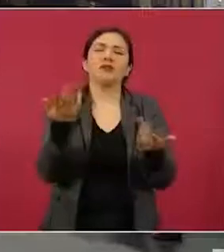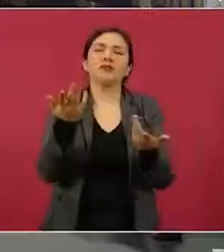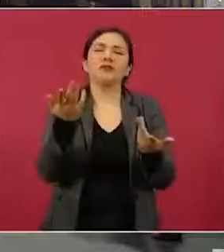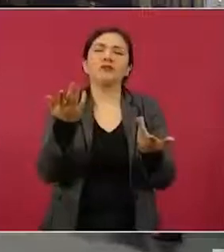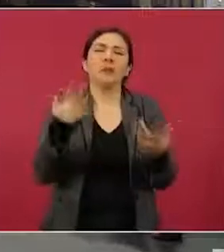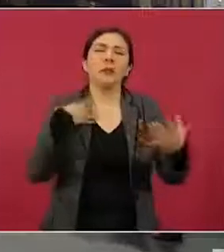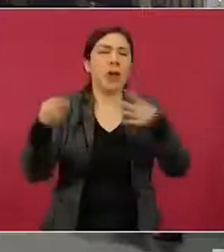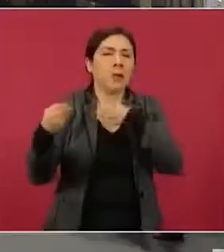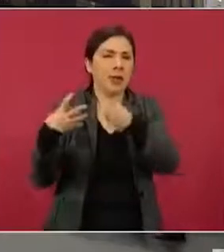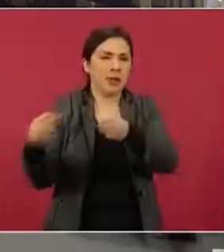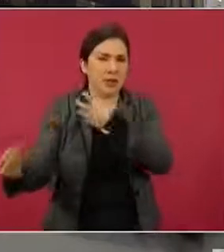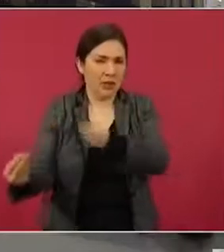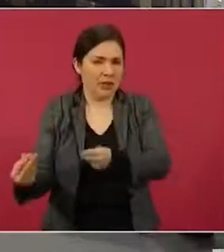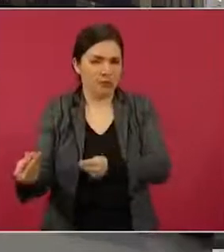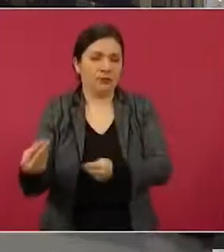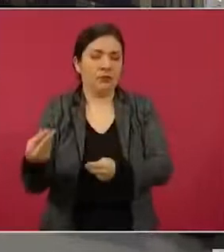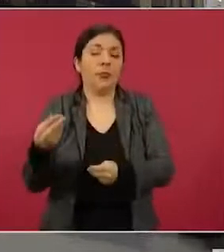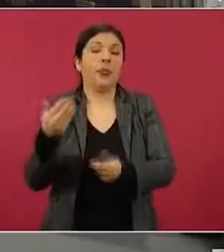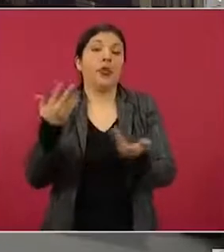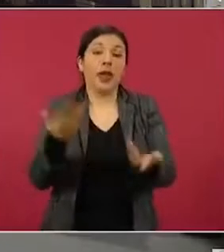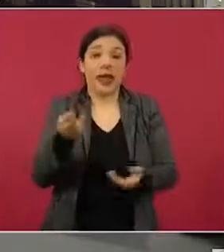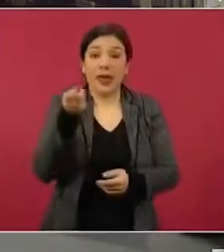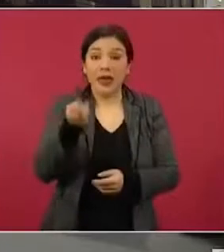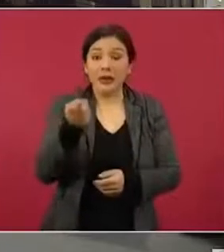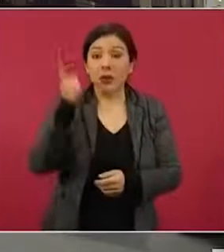Y ojalá y